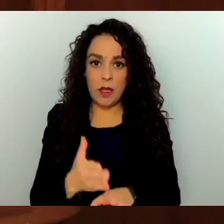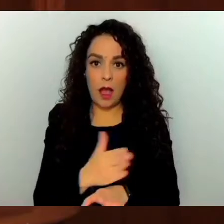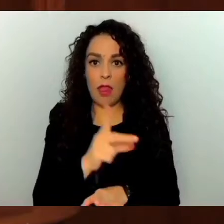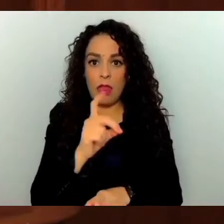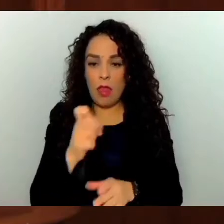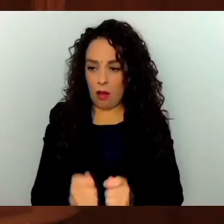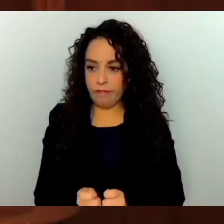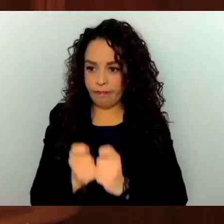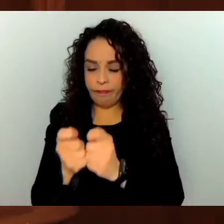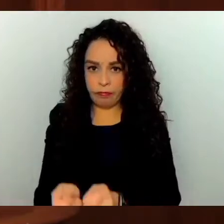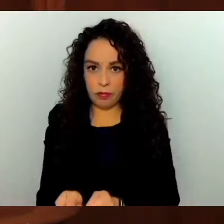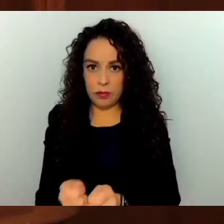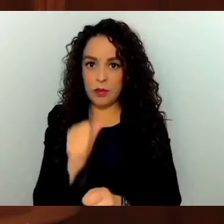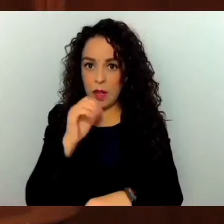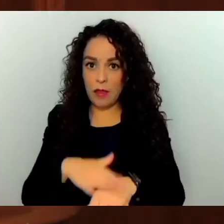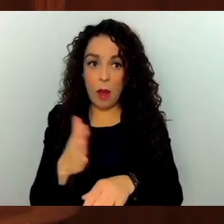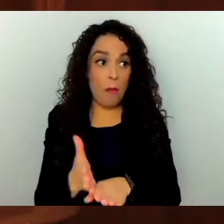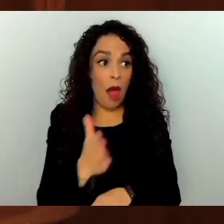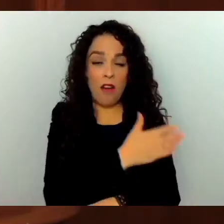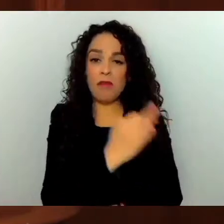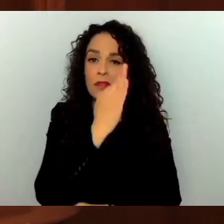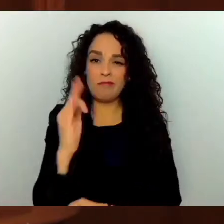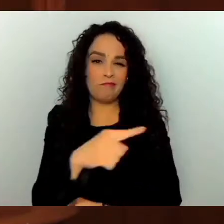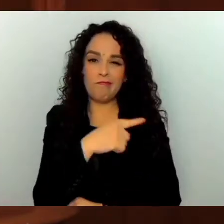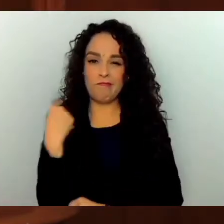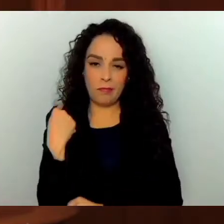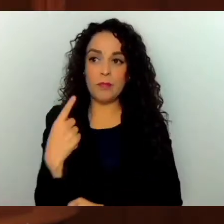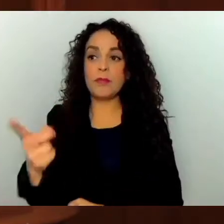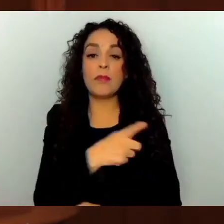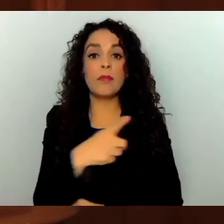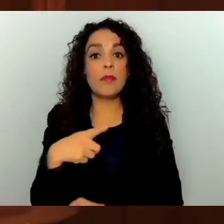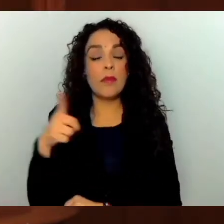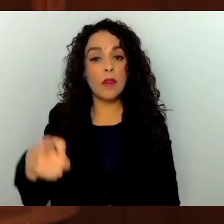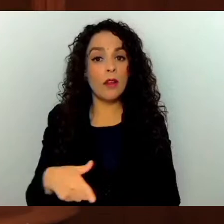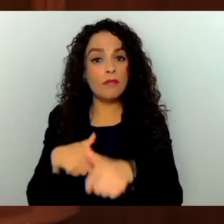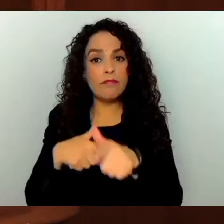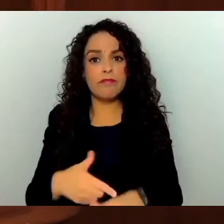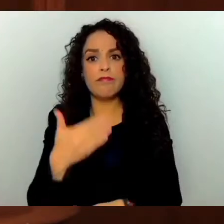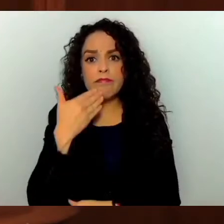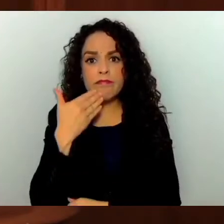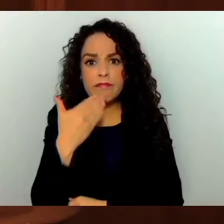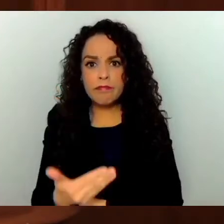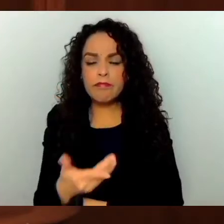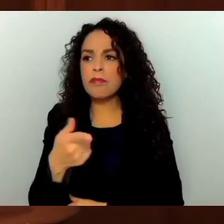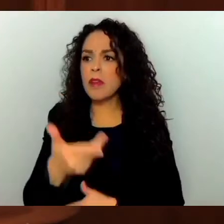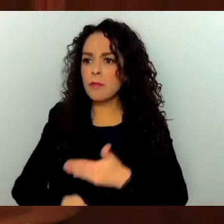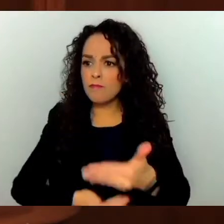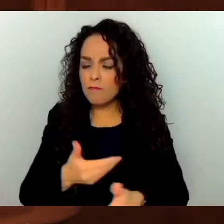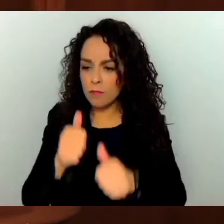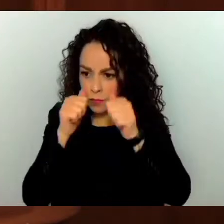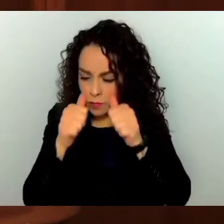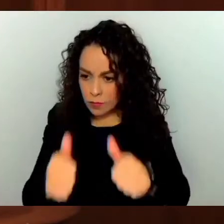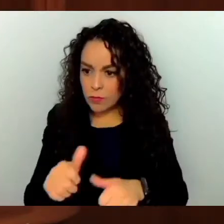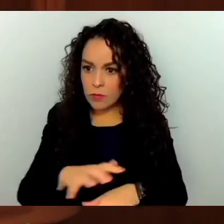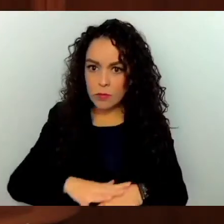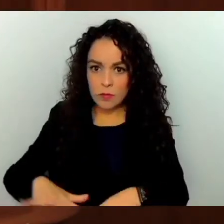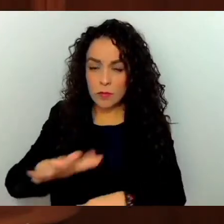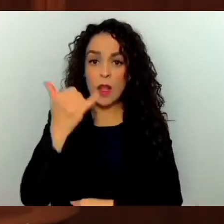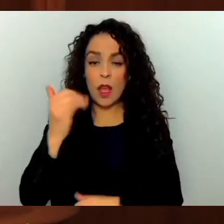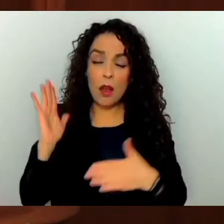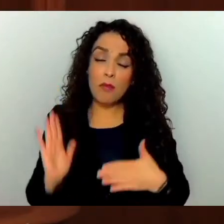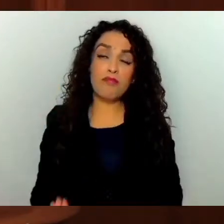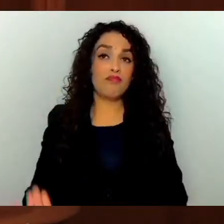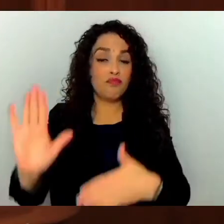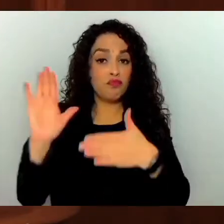ser honrado y gozar de buena reputación, se acreditarán con la manifestación por escrito bajo protesta de decir la verdad que